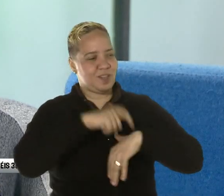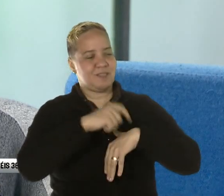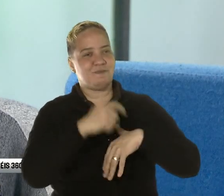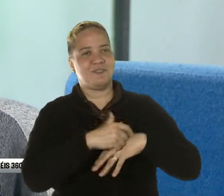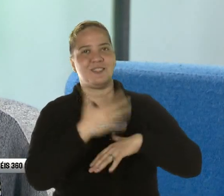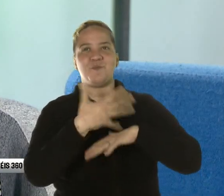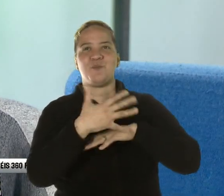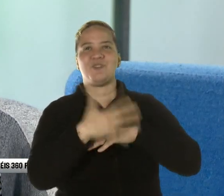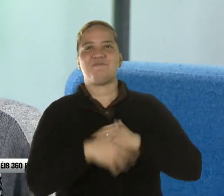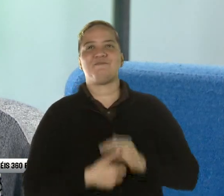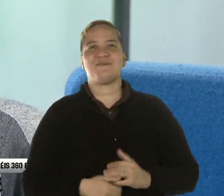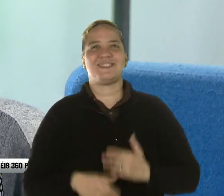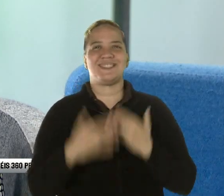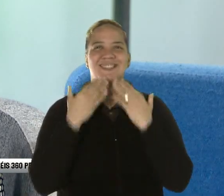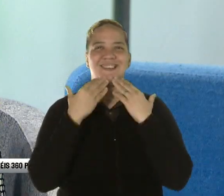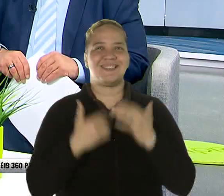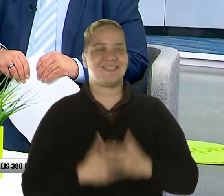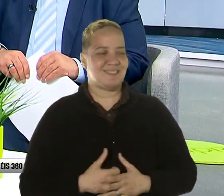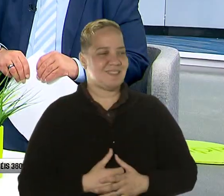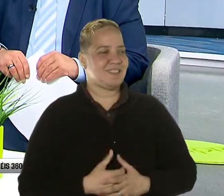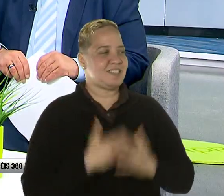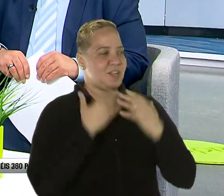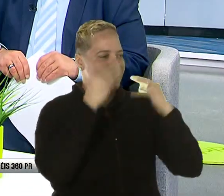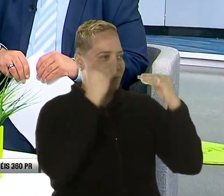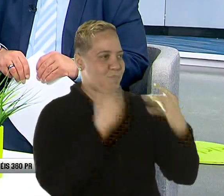la disponibilidad. Y gracias. Gracias, profesora, por acompañarnos.